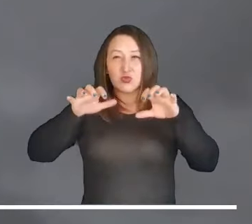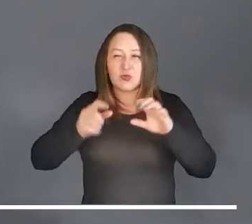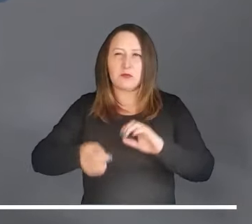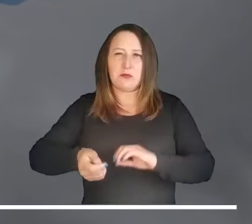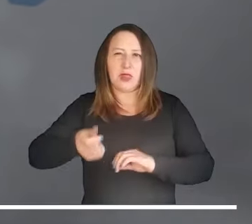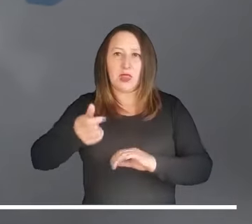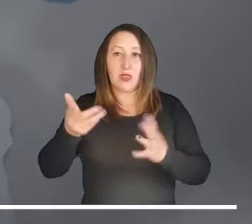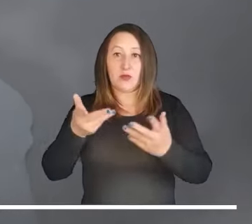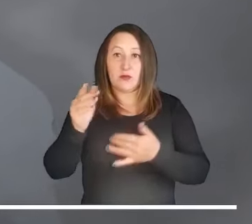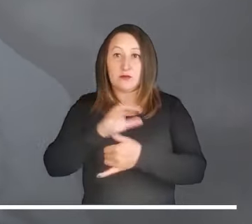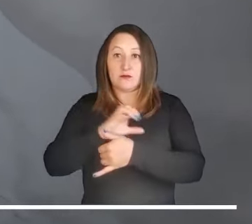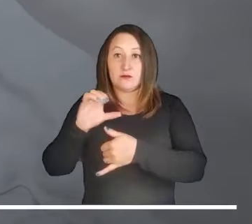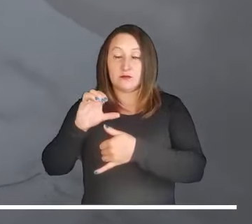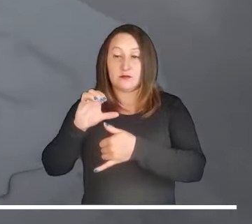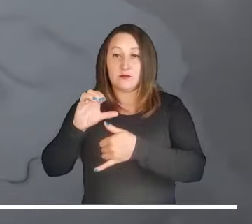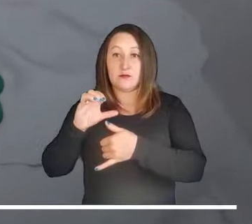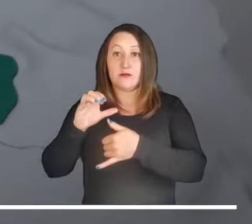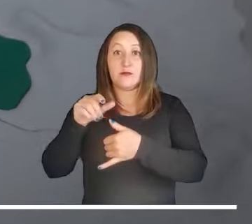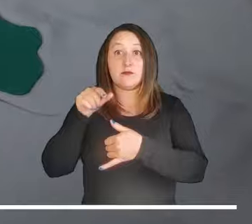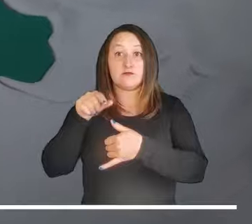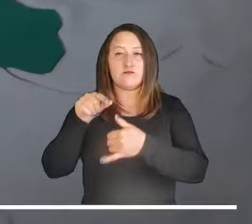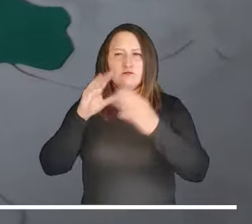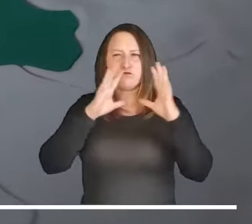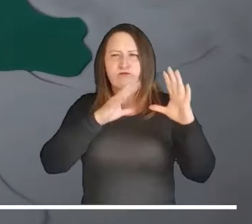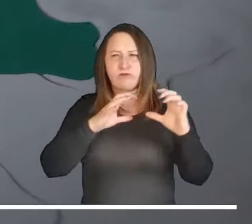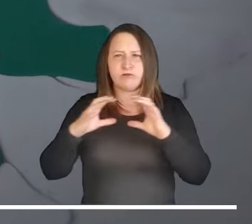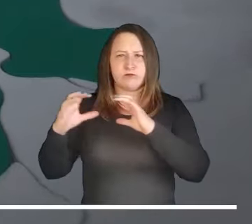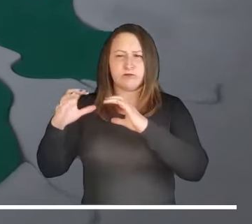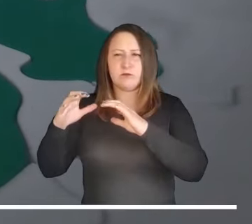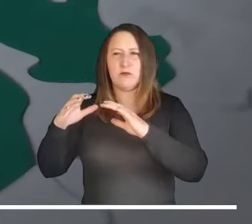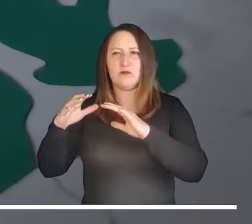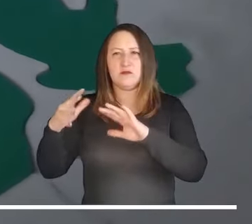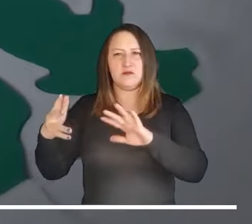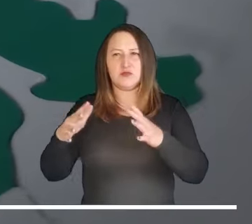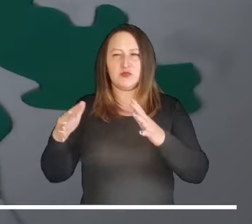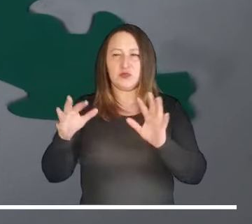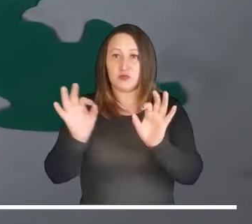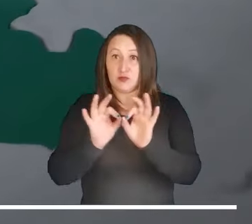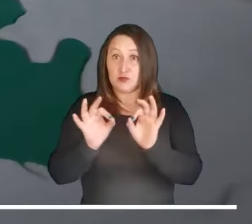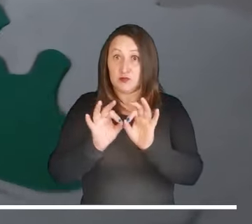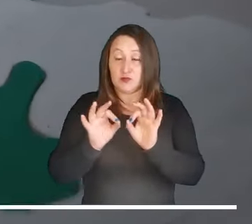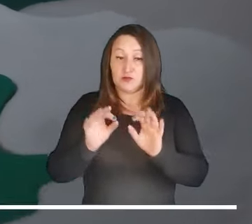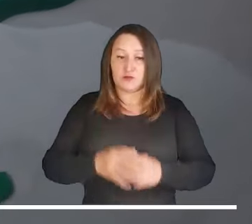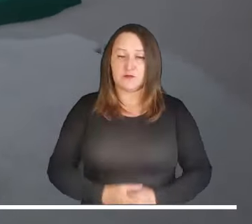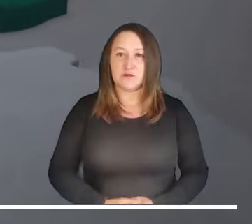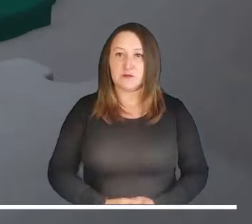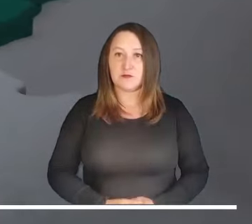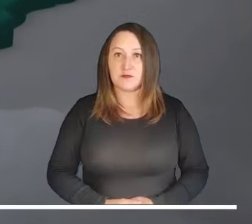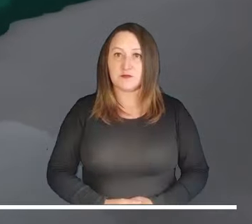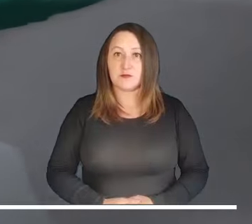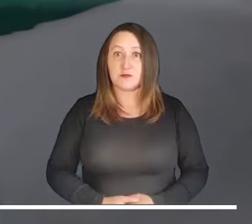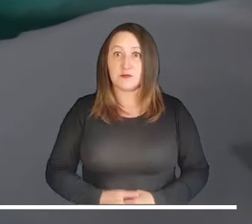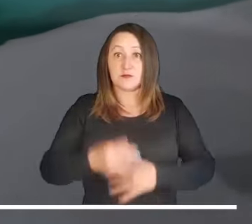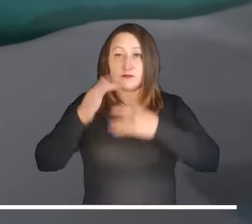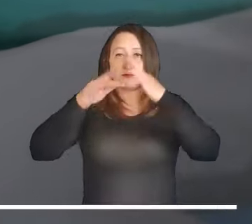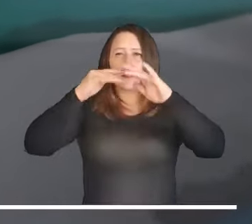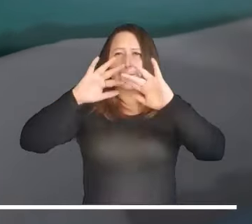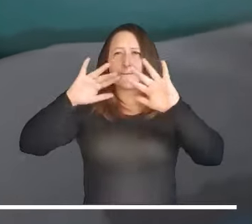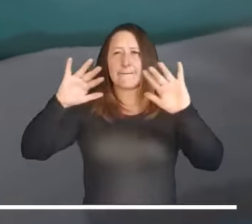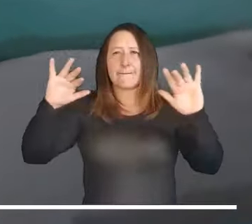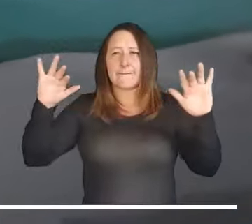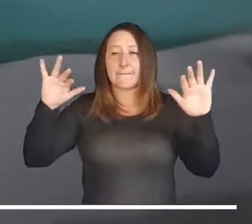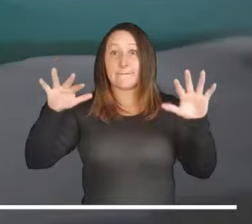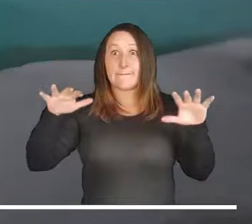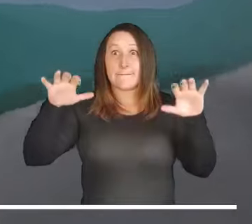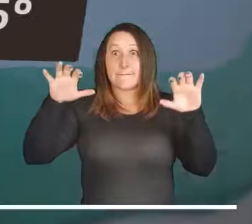Baja posibilidad de lluvia se pronostica en el Caribe colombiano, donde la nubosidad oscilará entre ligera y parcial.